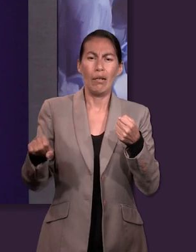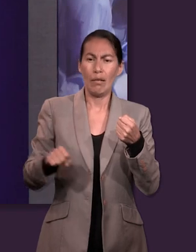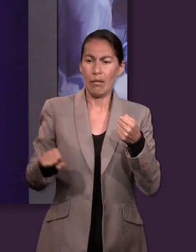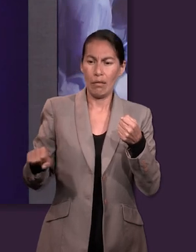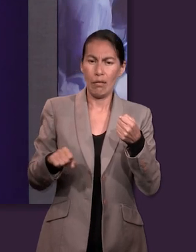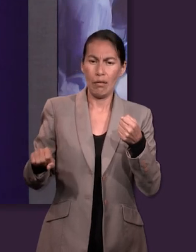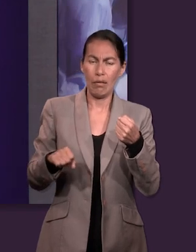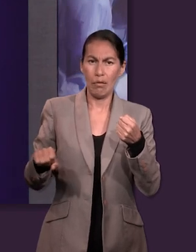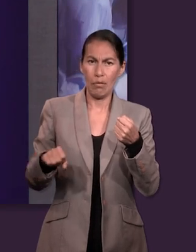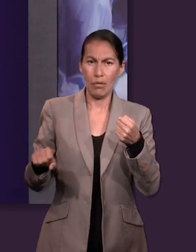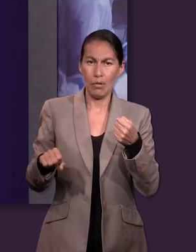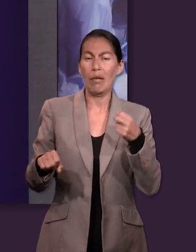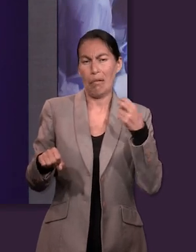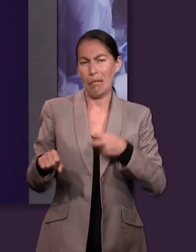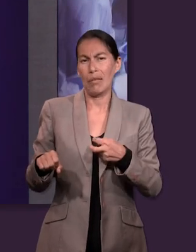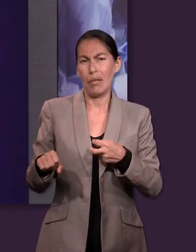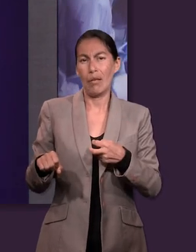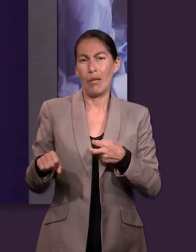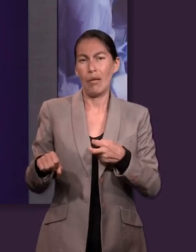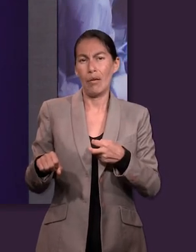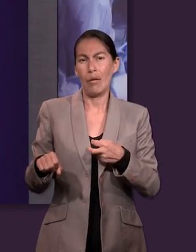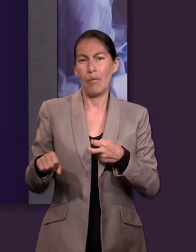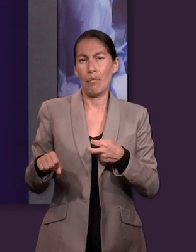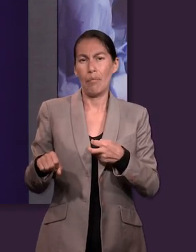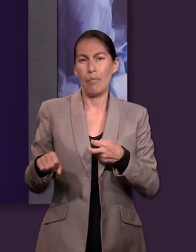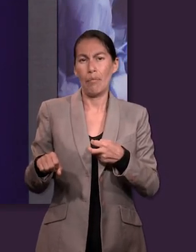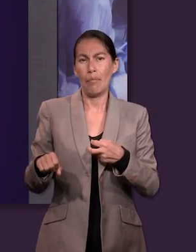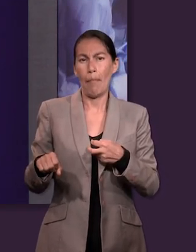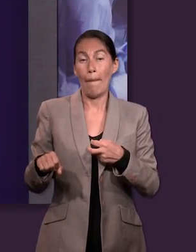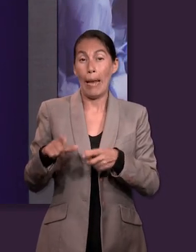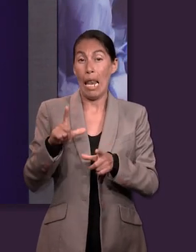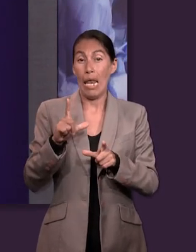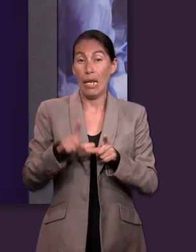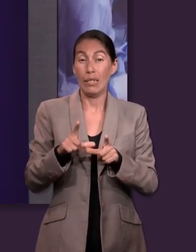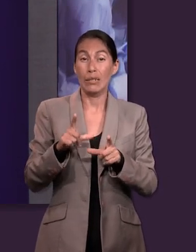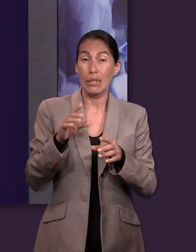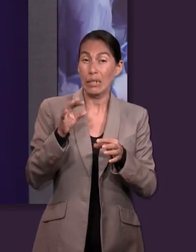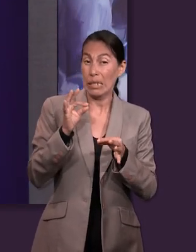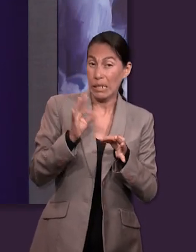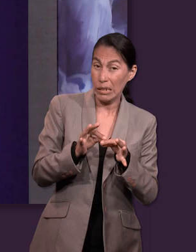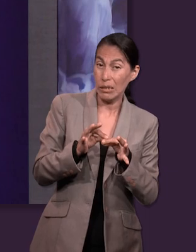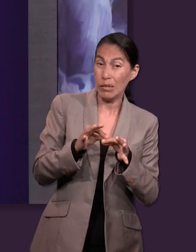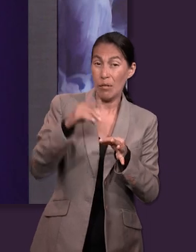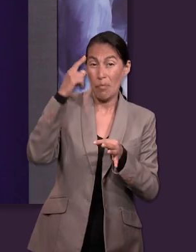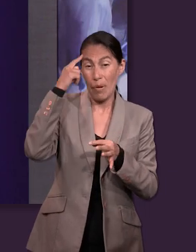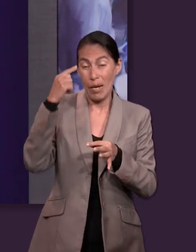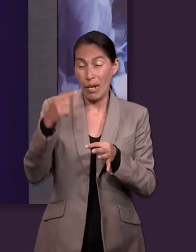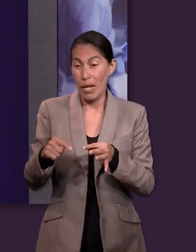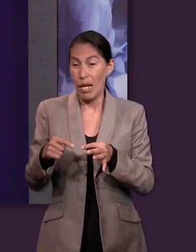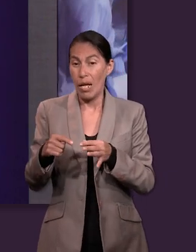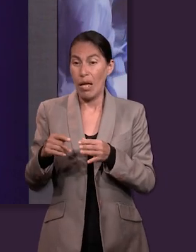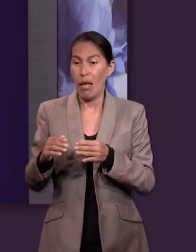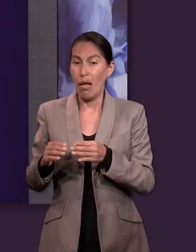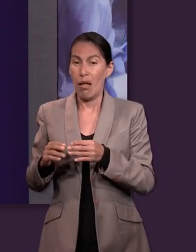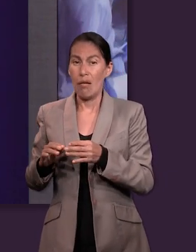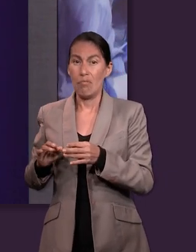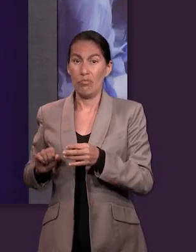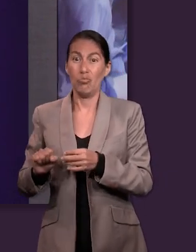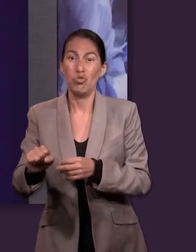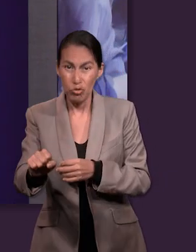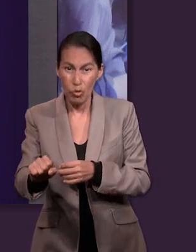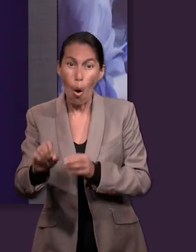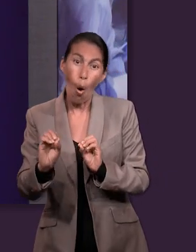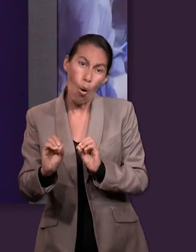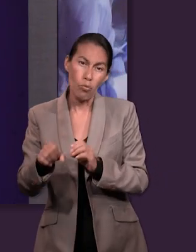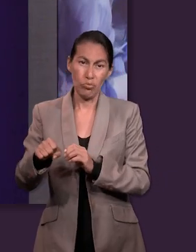tenemos la reversa bien metida o la velocidad, pues no vamos a atender esa indicación de Dios, ¿no? Entonces,